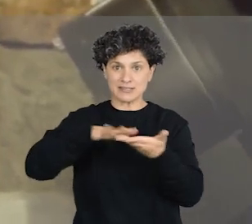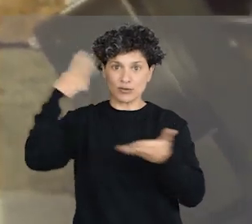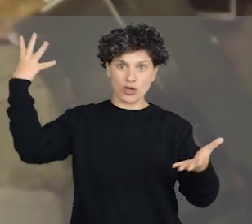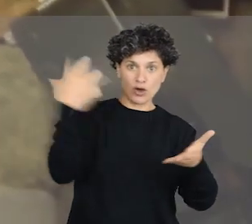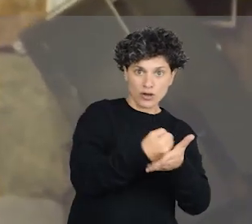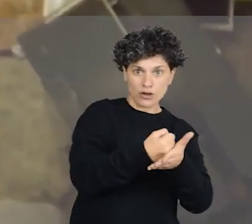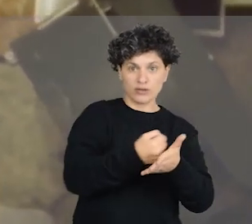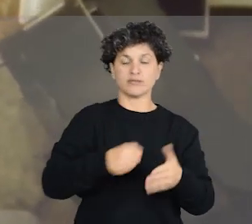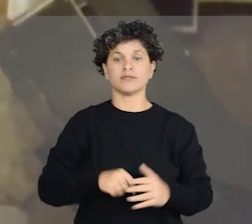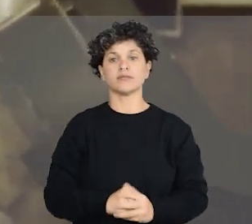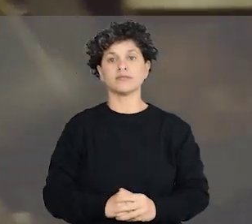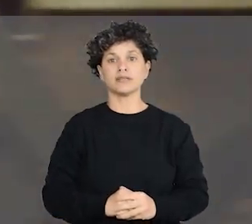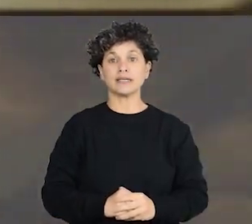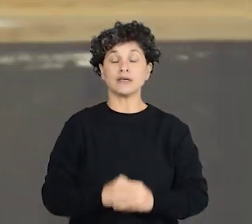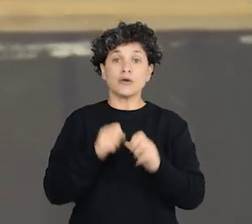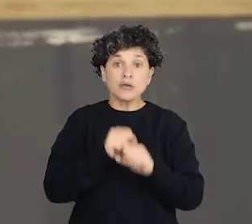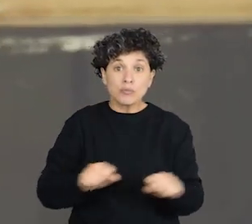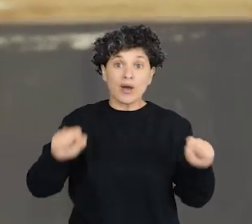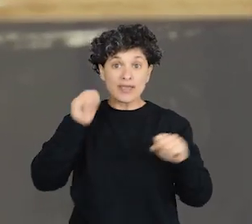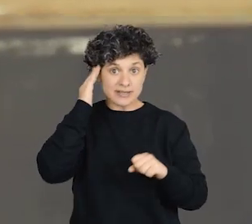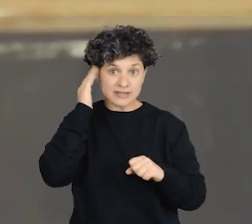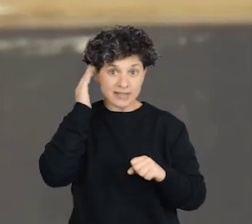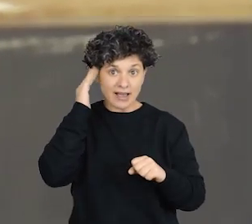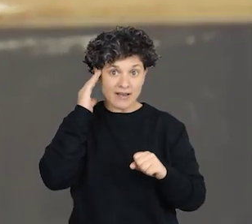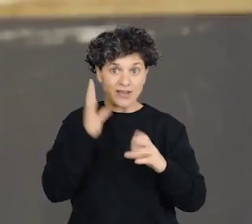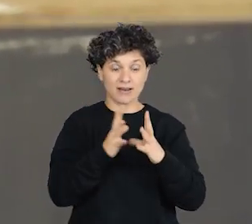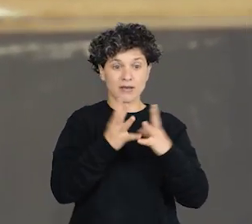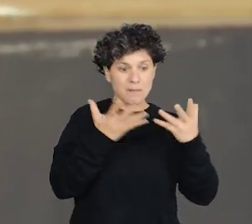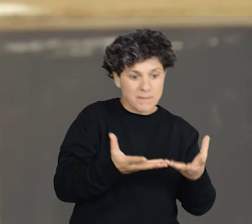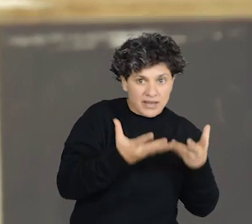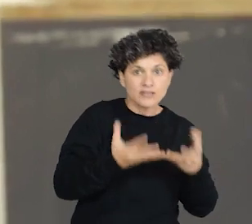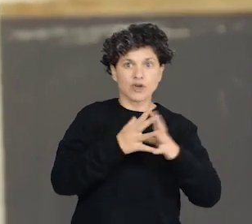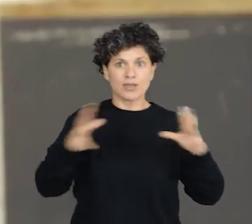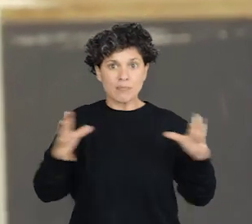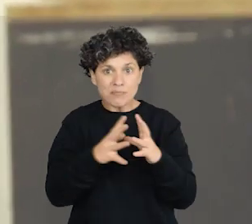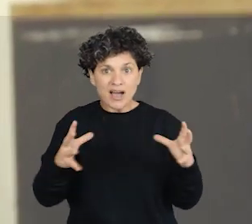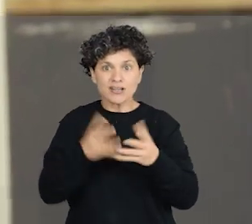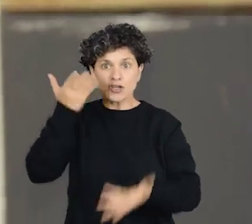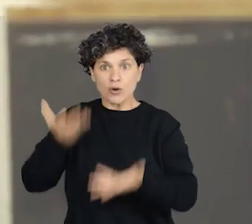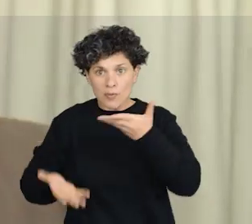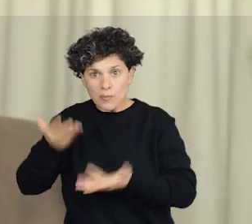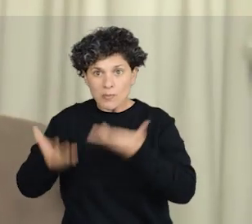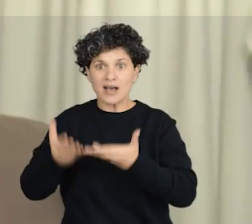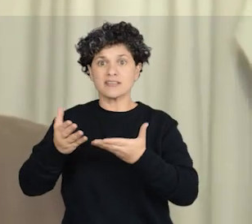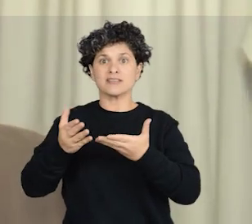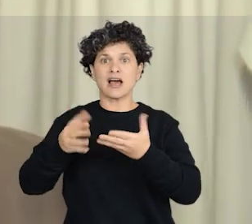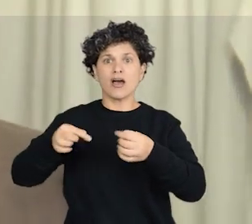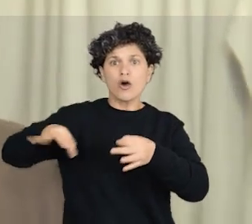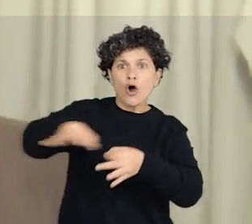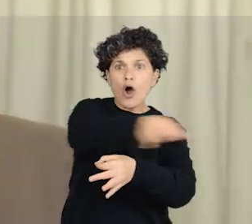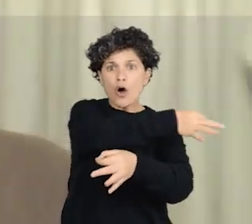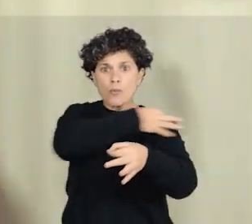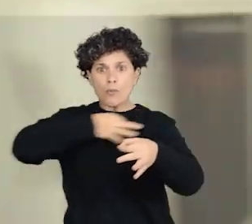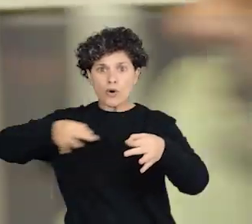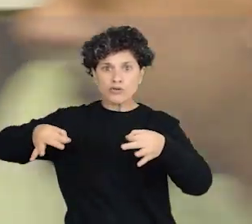una colisión de este tipo? Poder tener una idea de la densidad del objeto, el tamaño, la masa, qué tipo de órbita tiene,